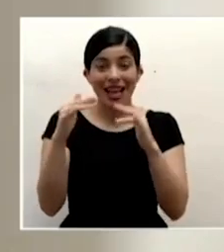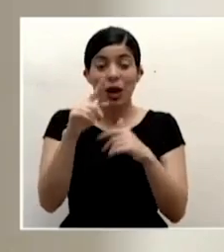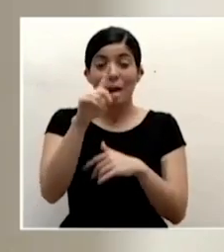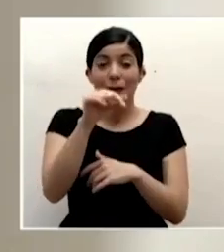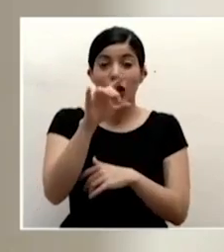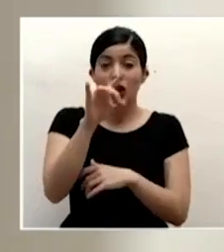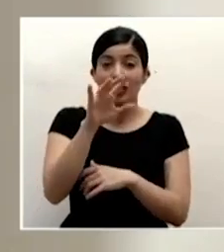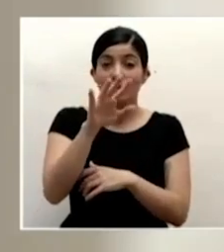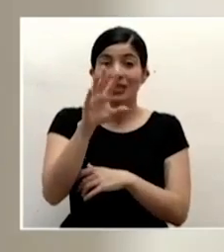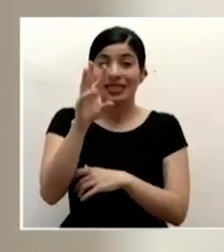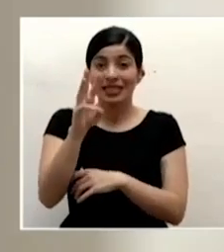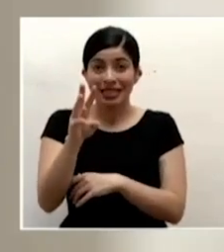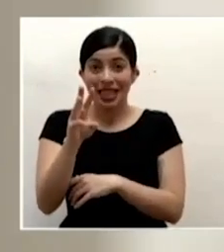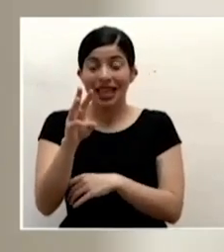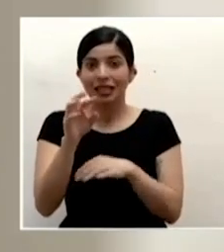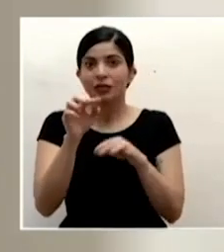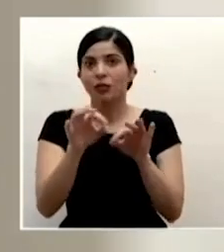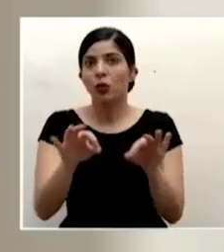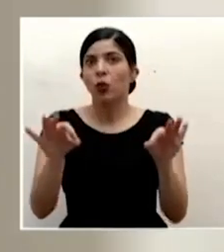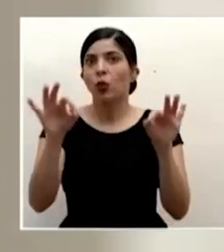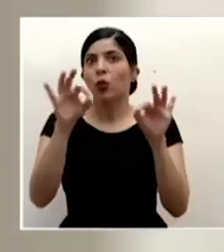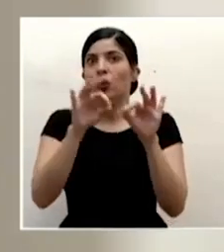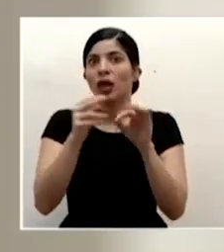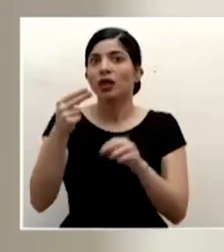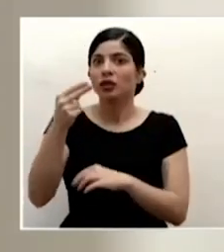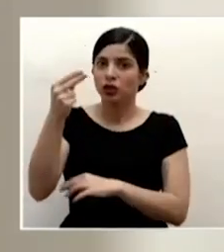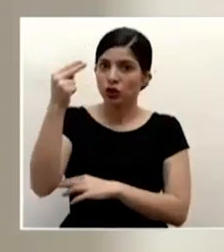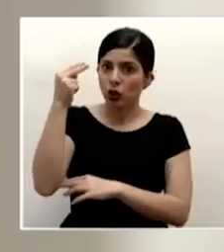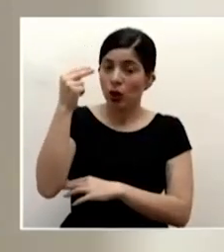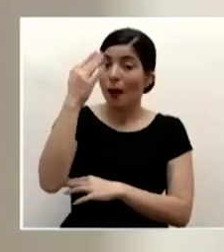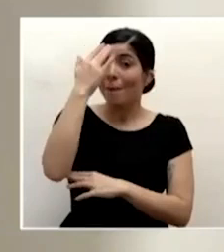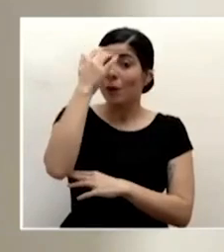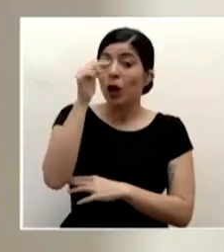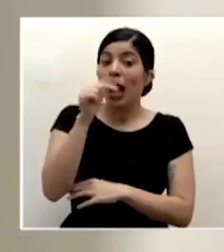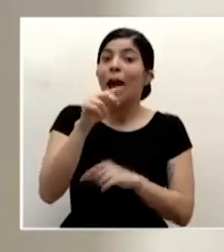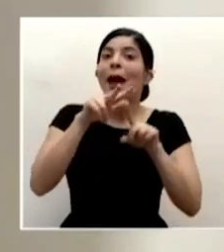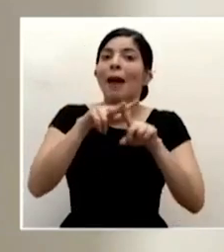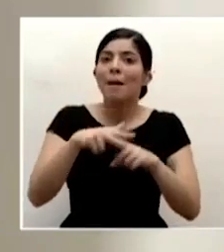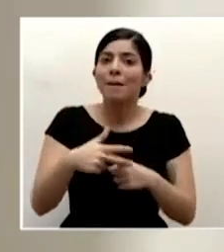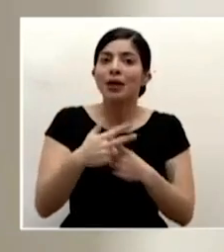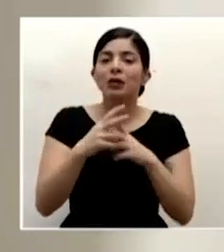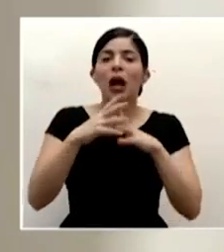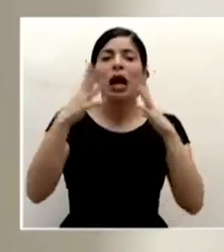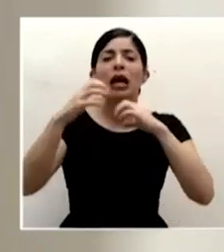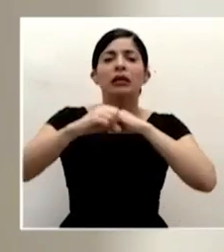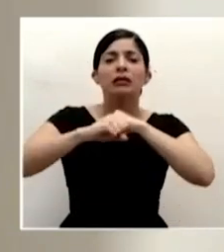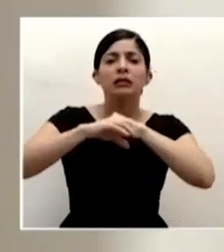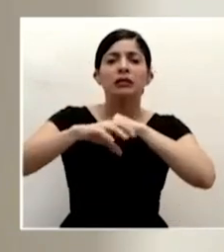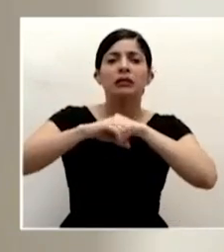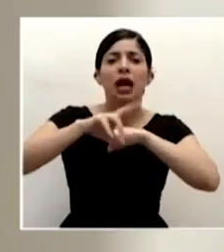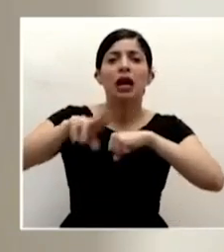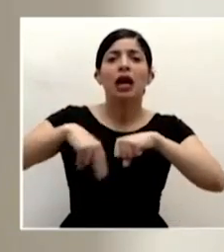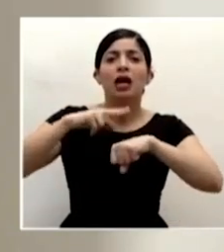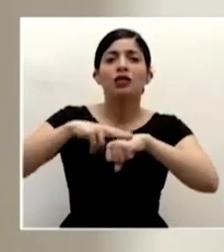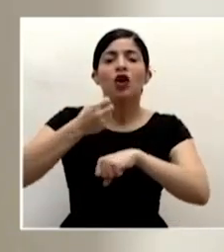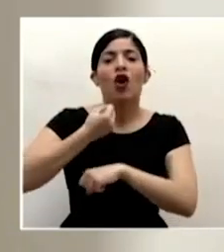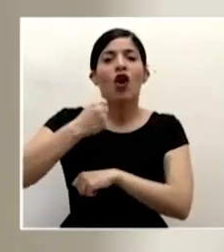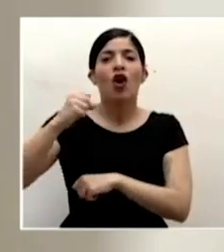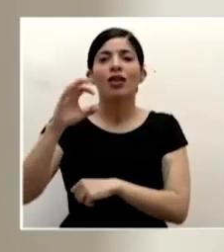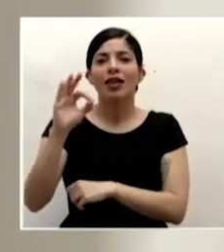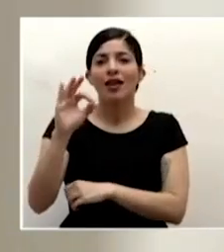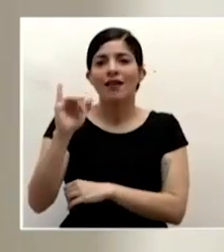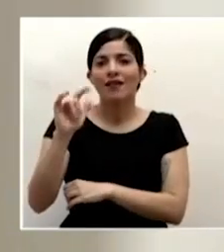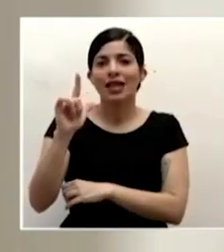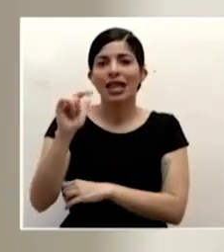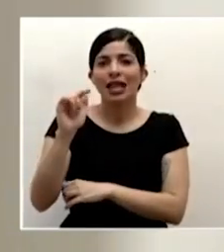es muy relevante en nuestra historia porque fue el inicio de la gran campaña nacional contra los filibusteros y